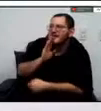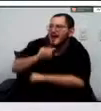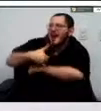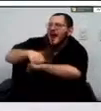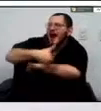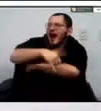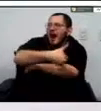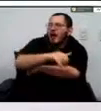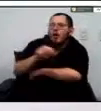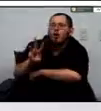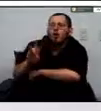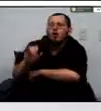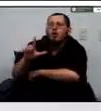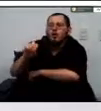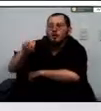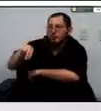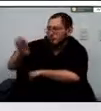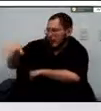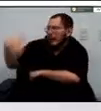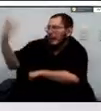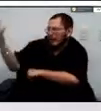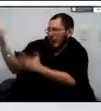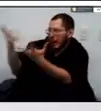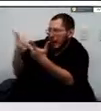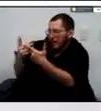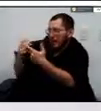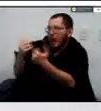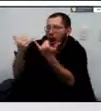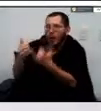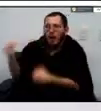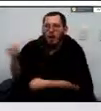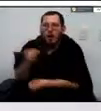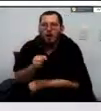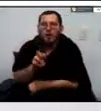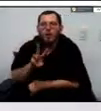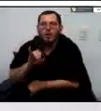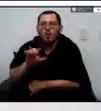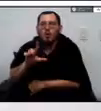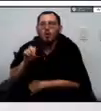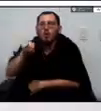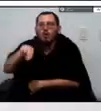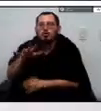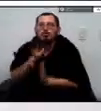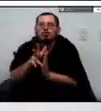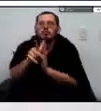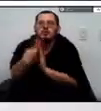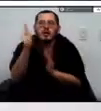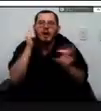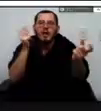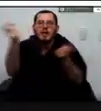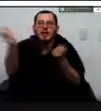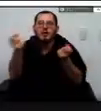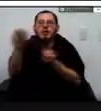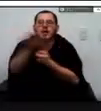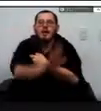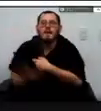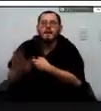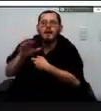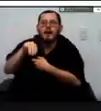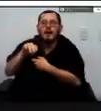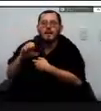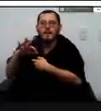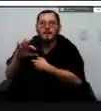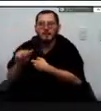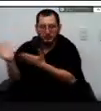Wilson López entonces nos va a contar cómo está la estrategia en el departamento del meta adelante arquitecto buenos días buenas